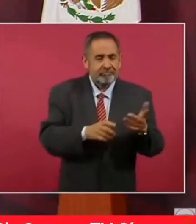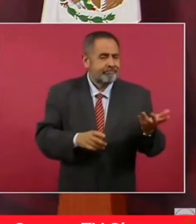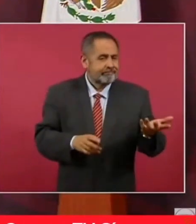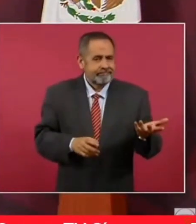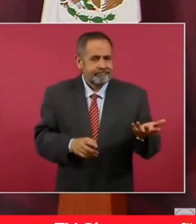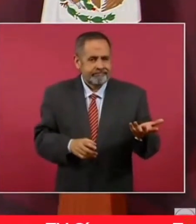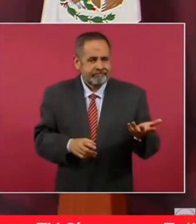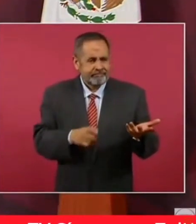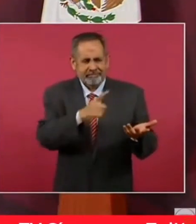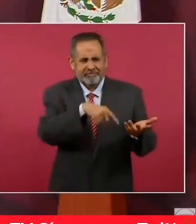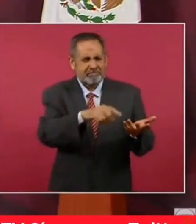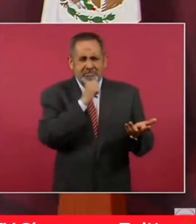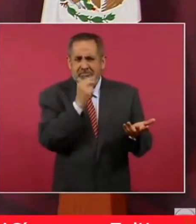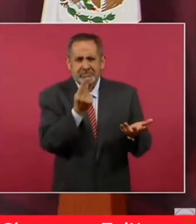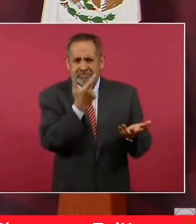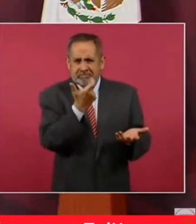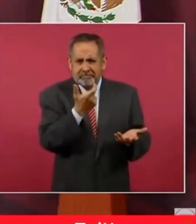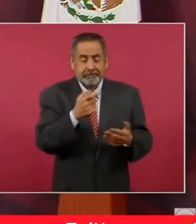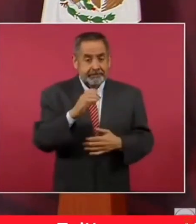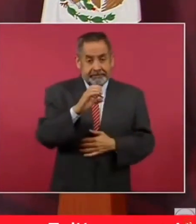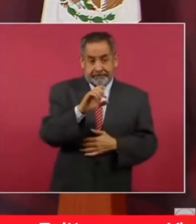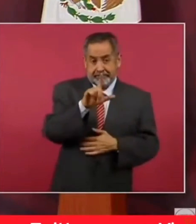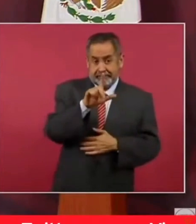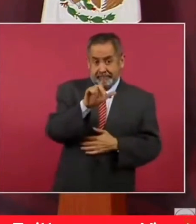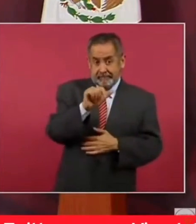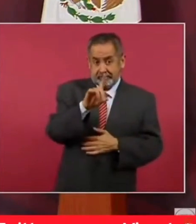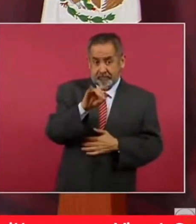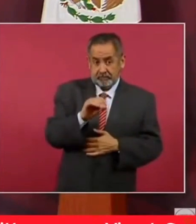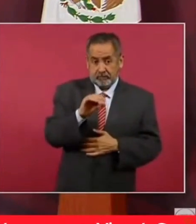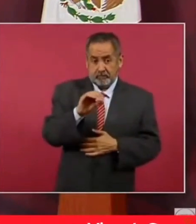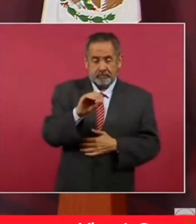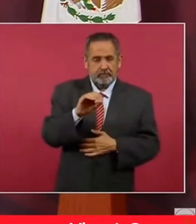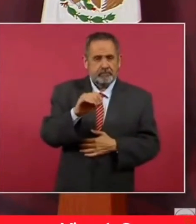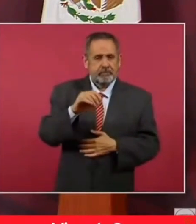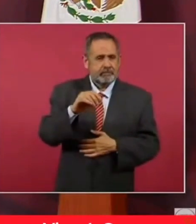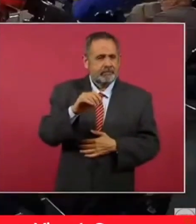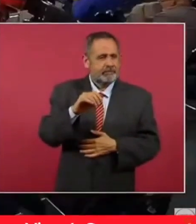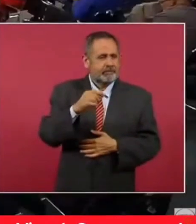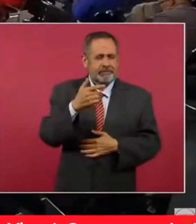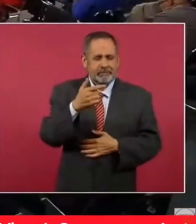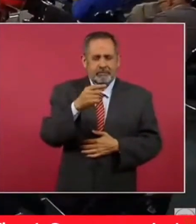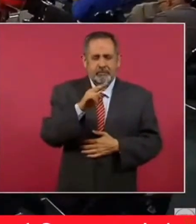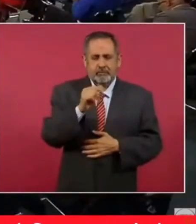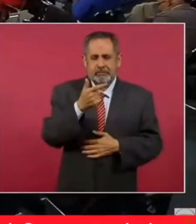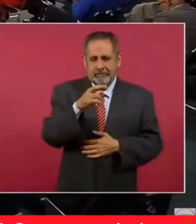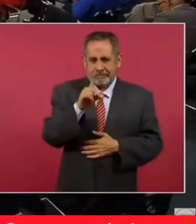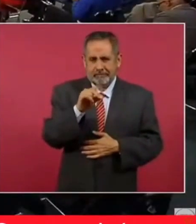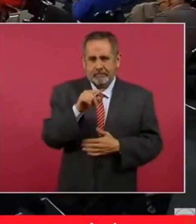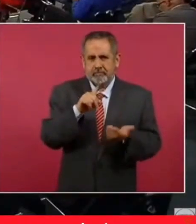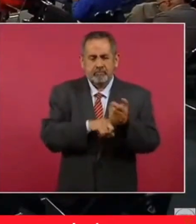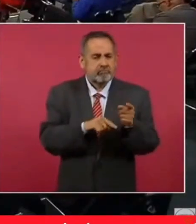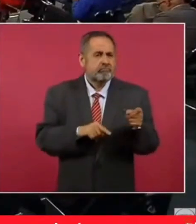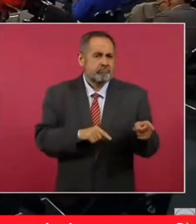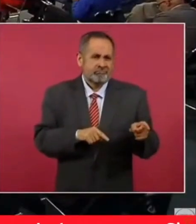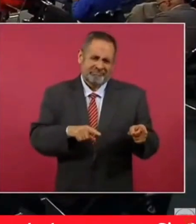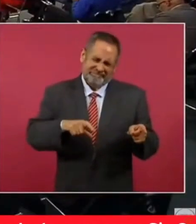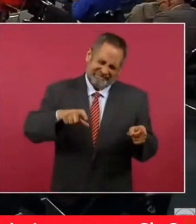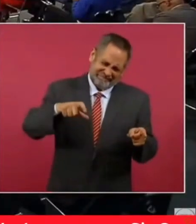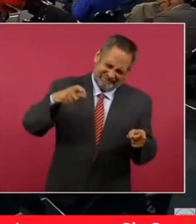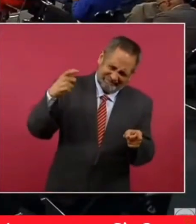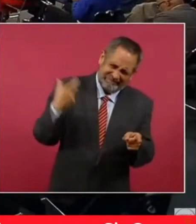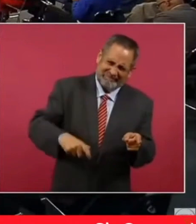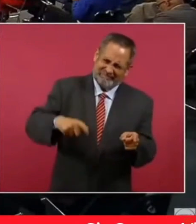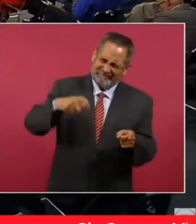no tiene necesidad. Claudio X. González Guajardo, el jefe de la oposición nacional, es un magnate.